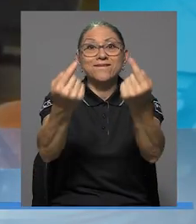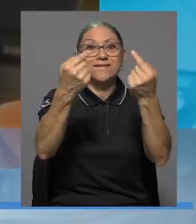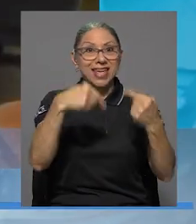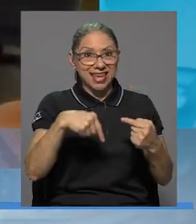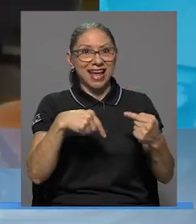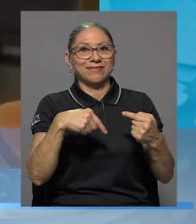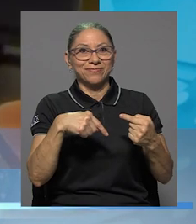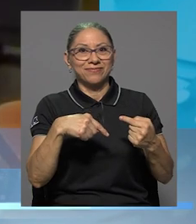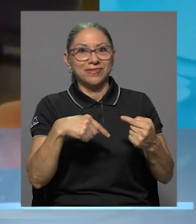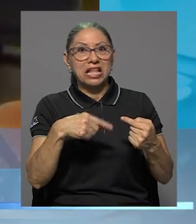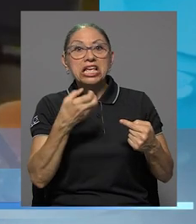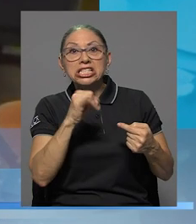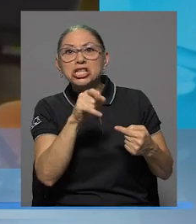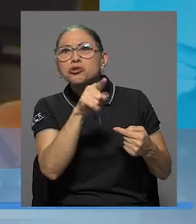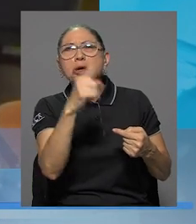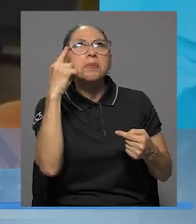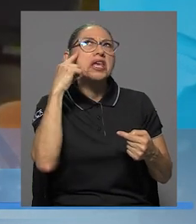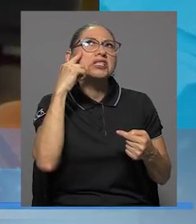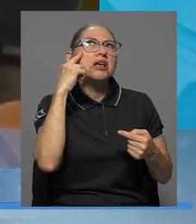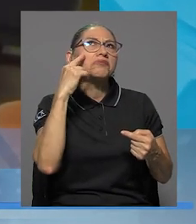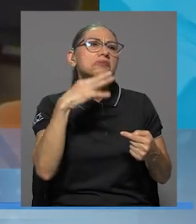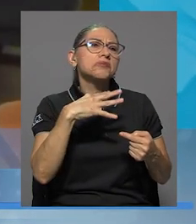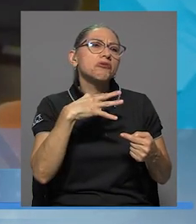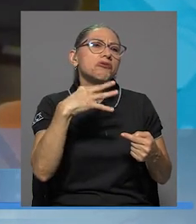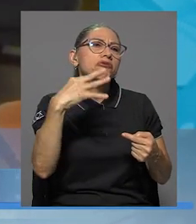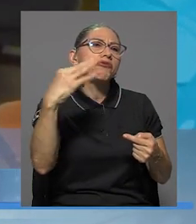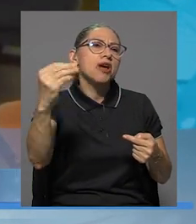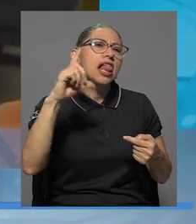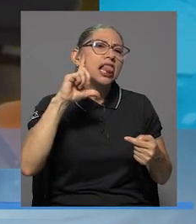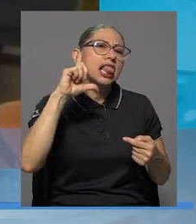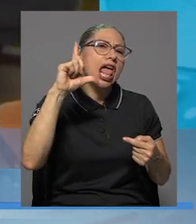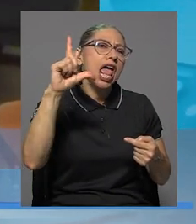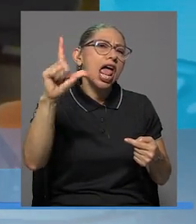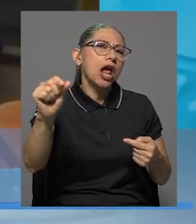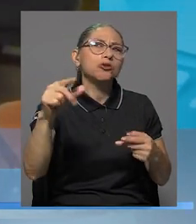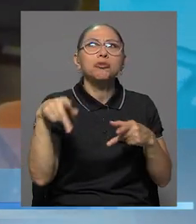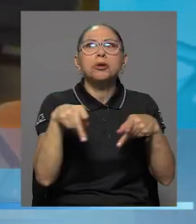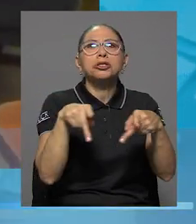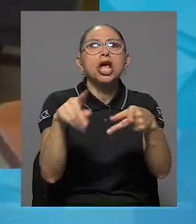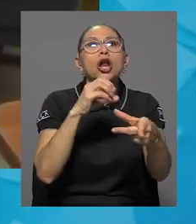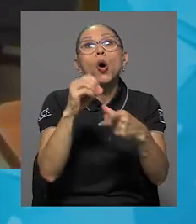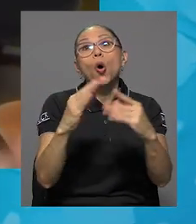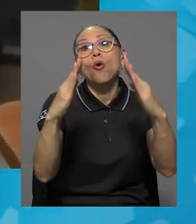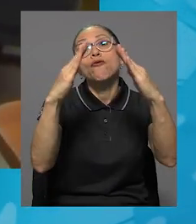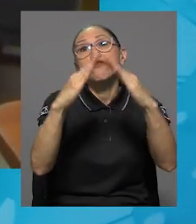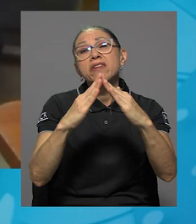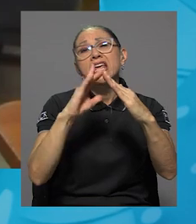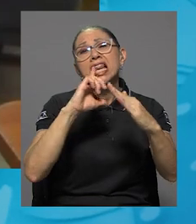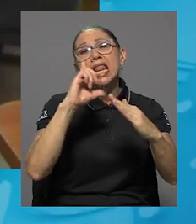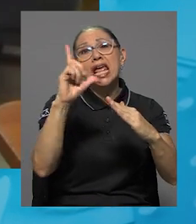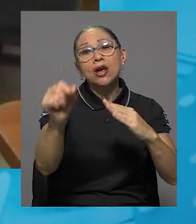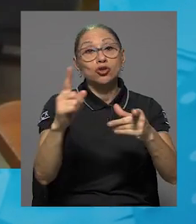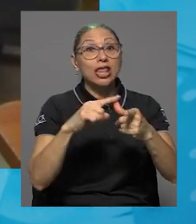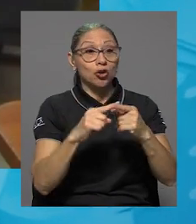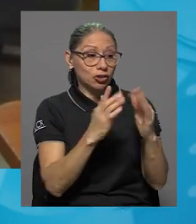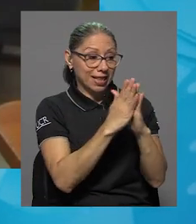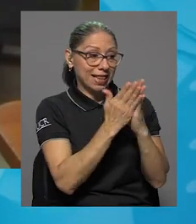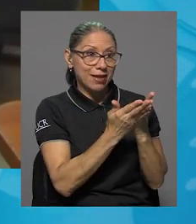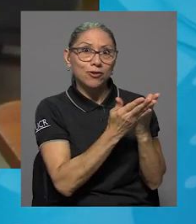época y si se van a ir lejos o porque viven en zonas rurales, se puedan llevar el material por ese tiempo,